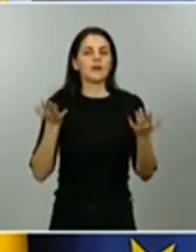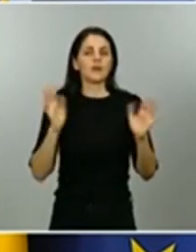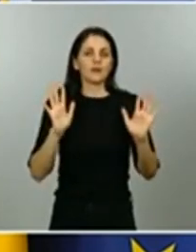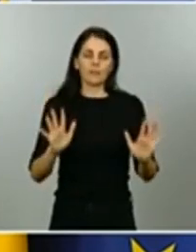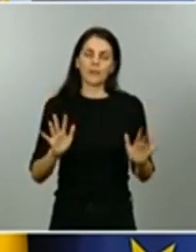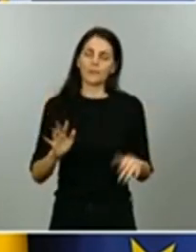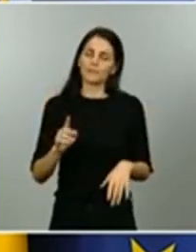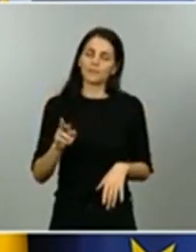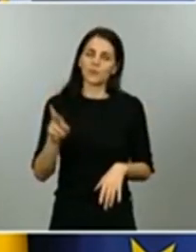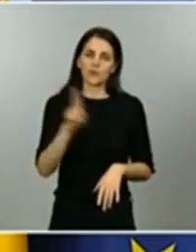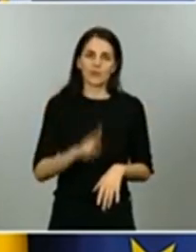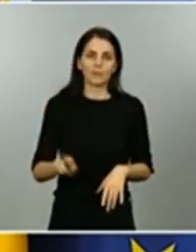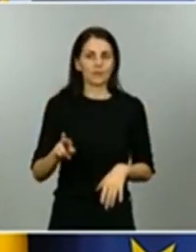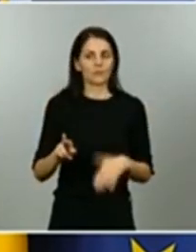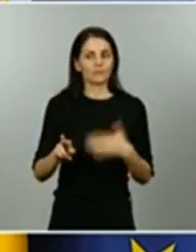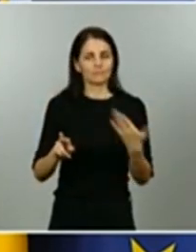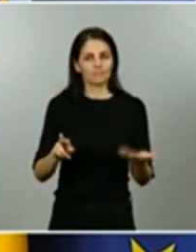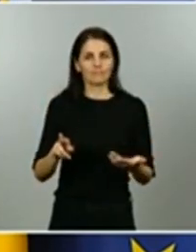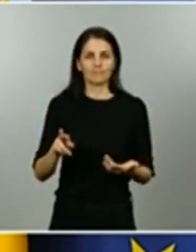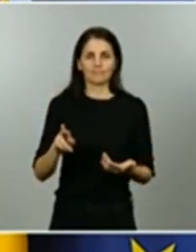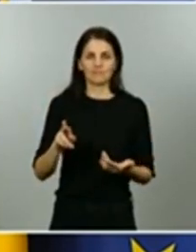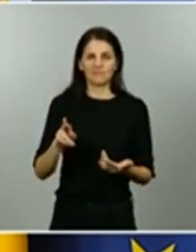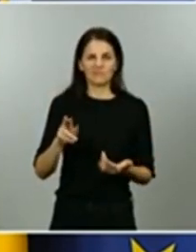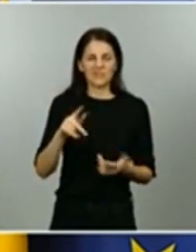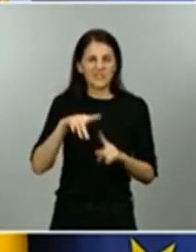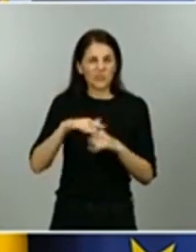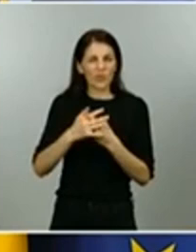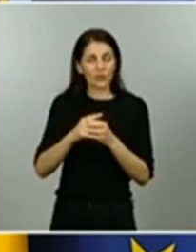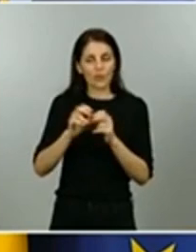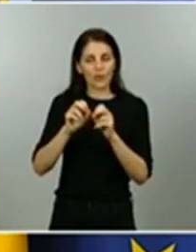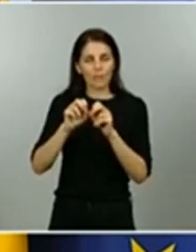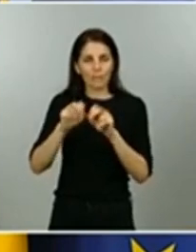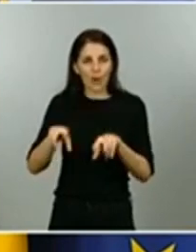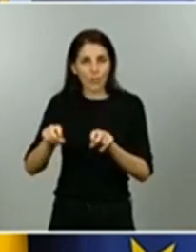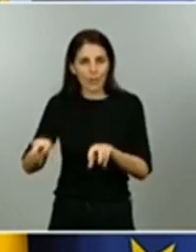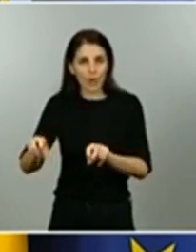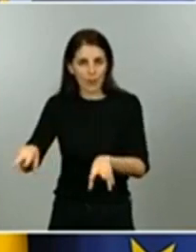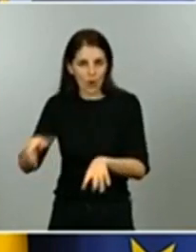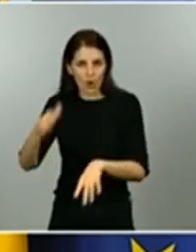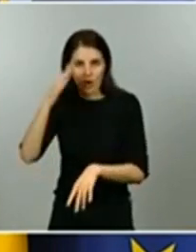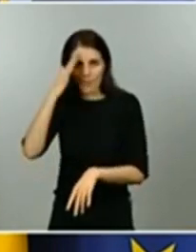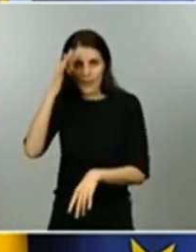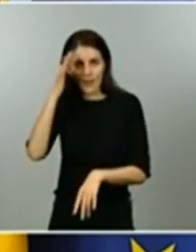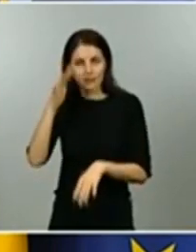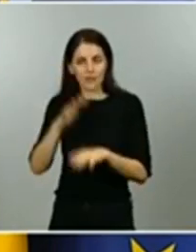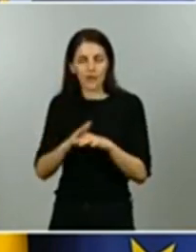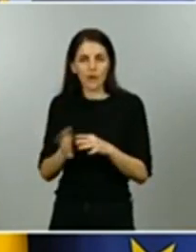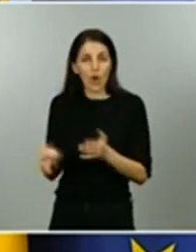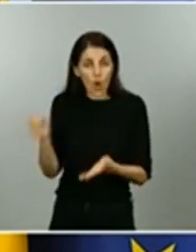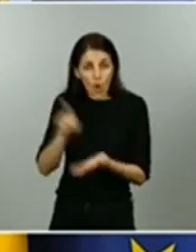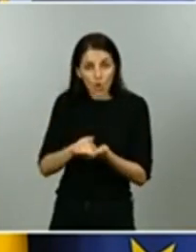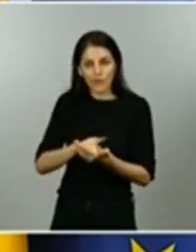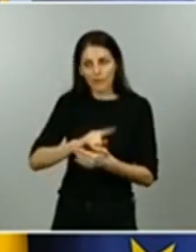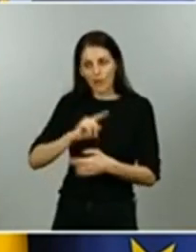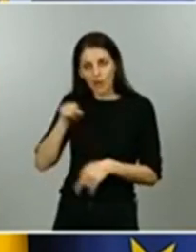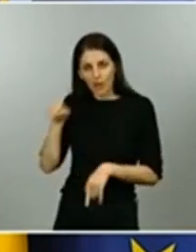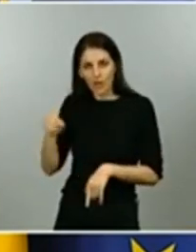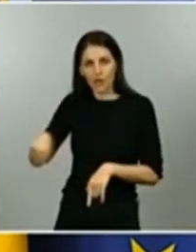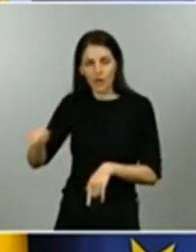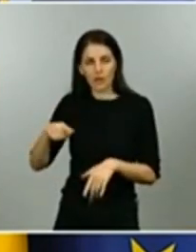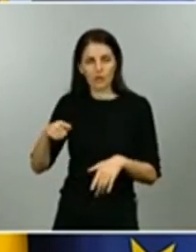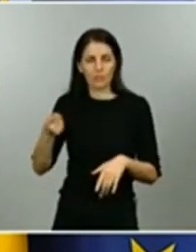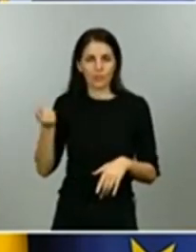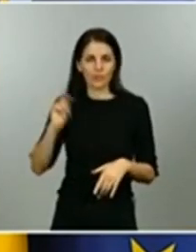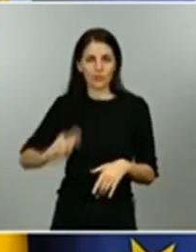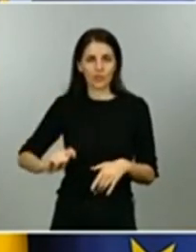después de todo este periodo tan intenso que han vivido a una situación similar en un plazo demasiado corto sería